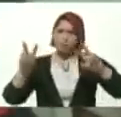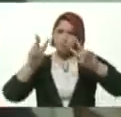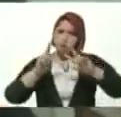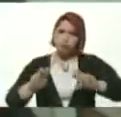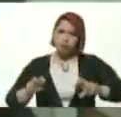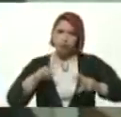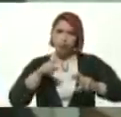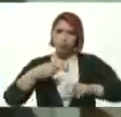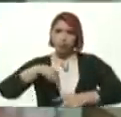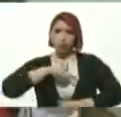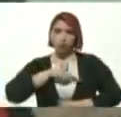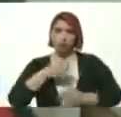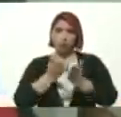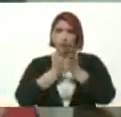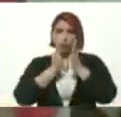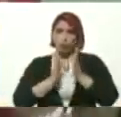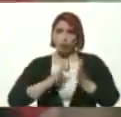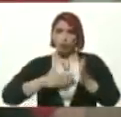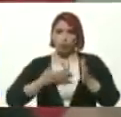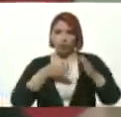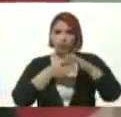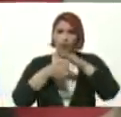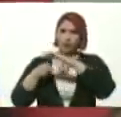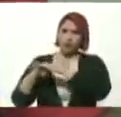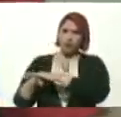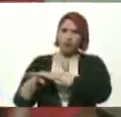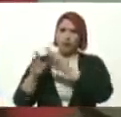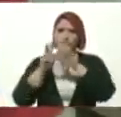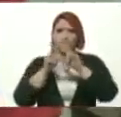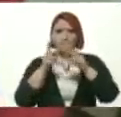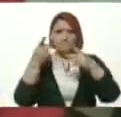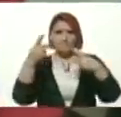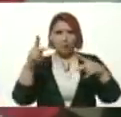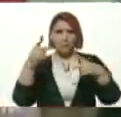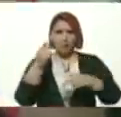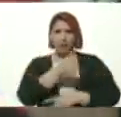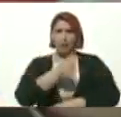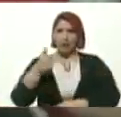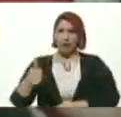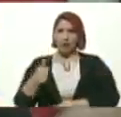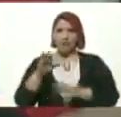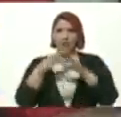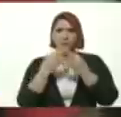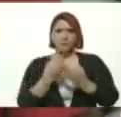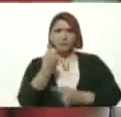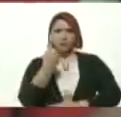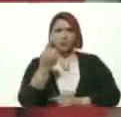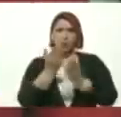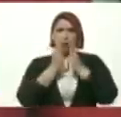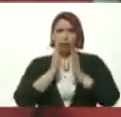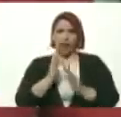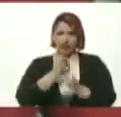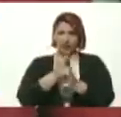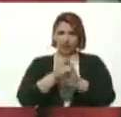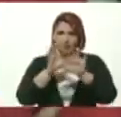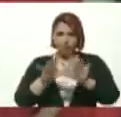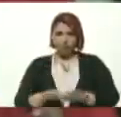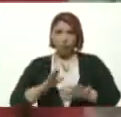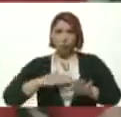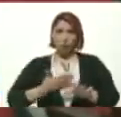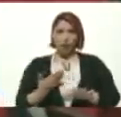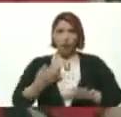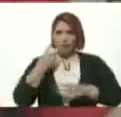Allí Nuestros Estudiantes Pueden Acceder A La Página De Cada Familia Una Escuela Pueden Visitar La Colección